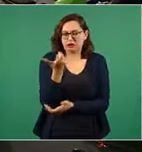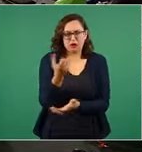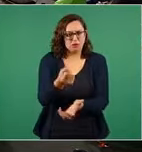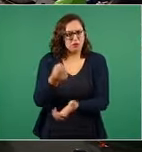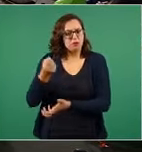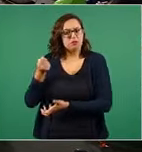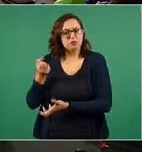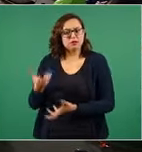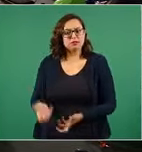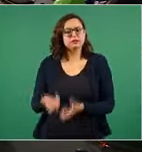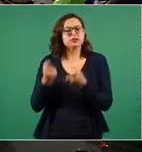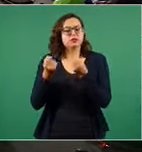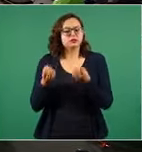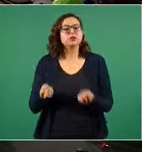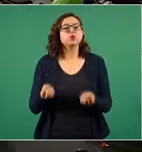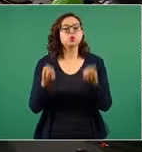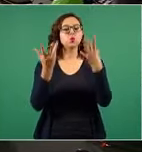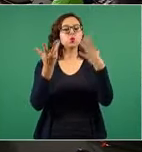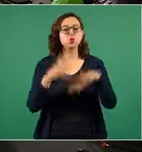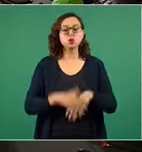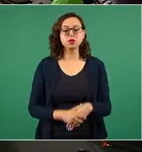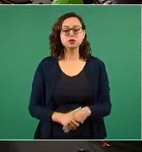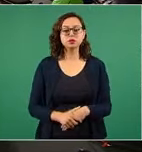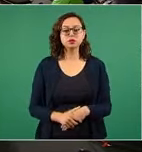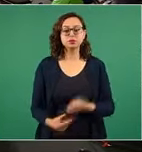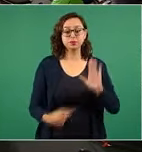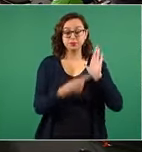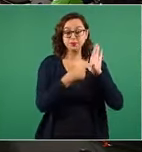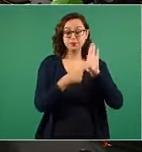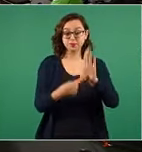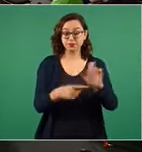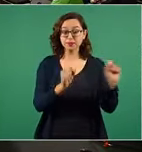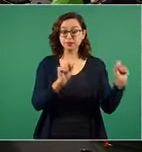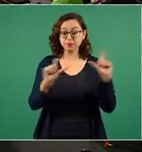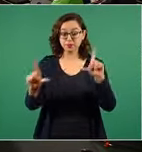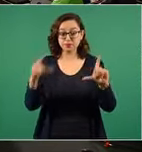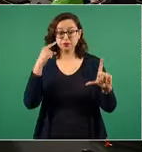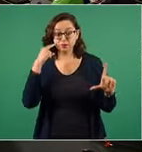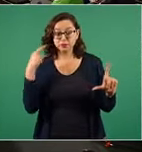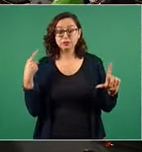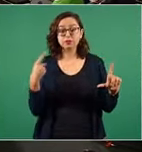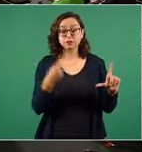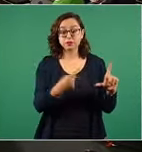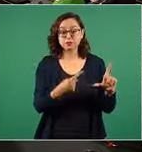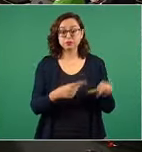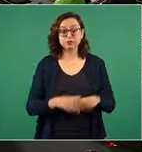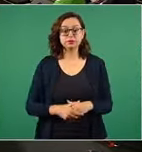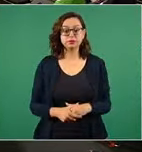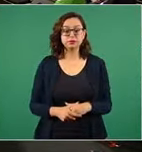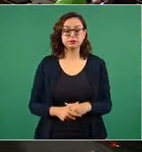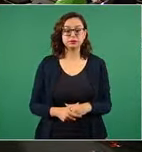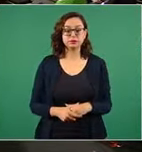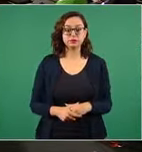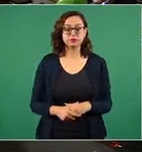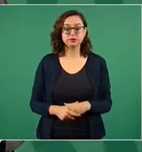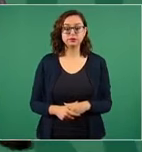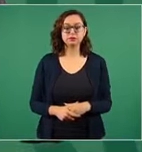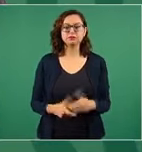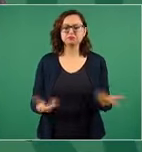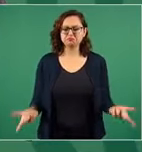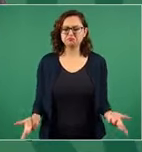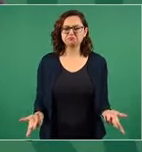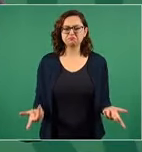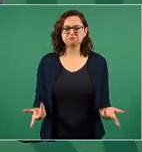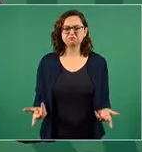para que se vea que no es en vano resistir